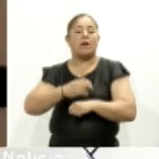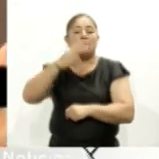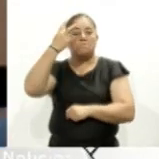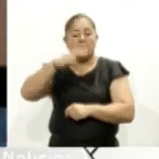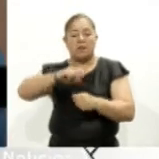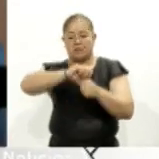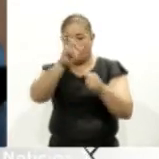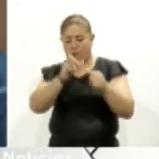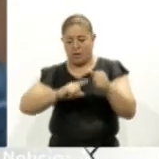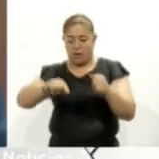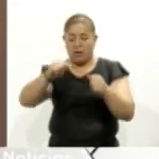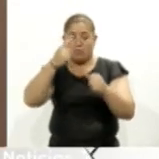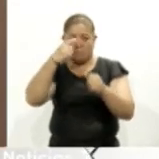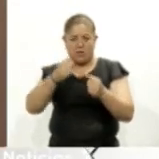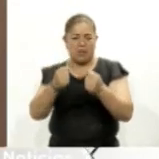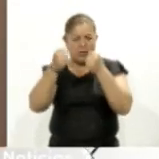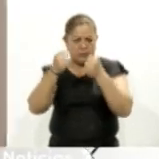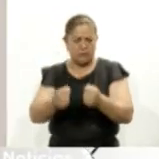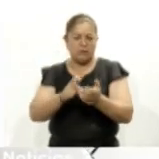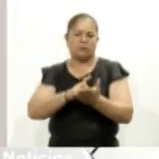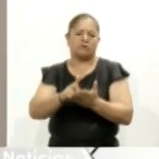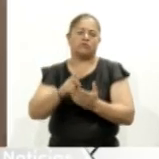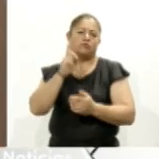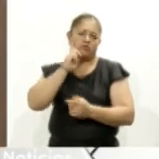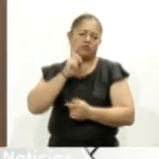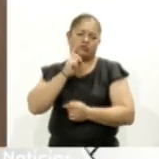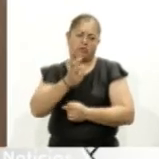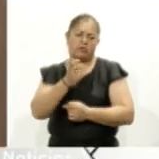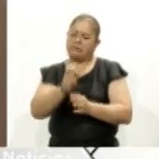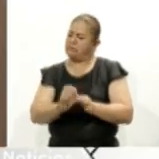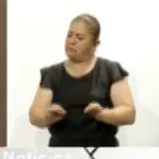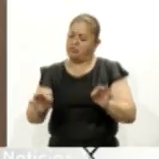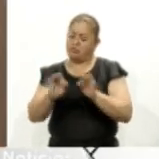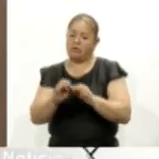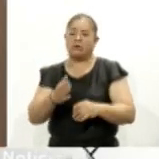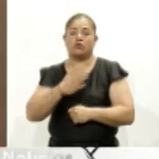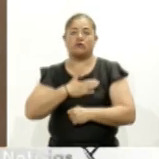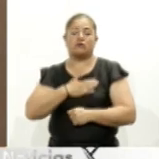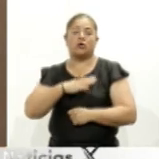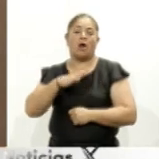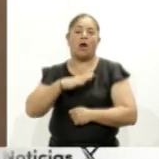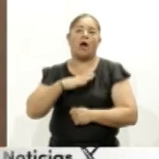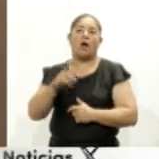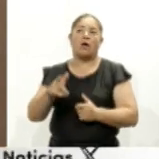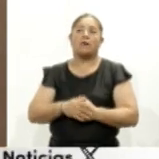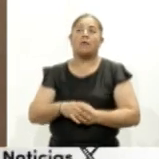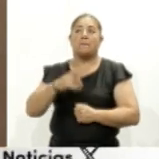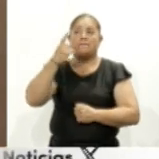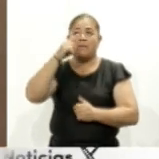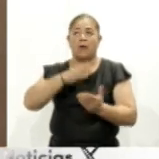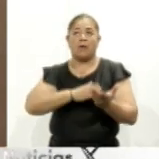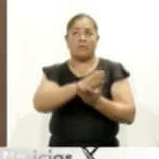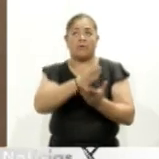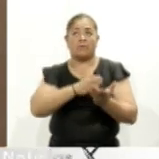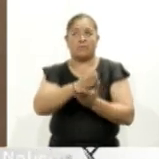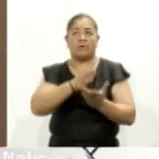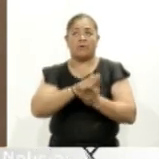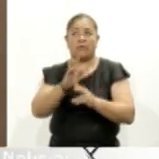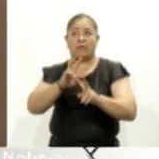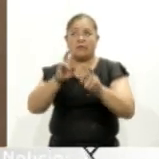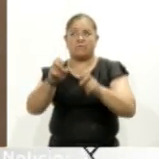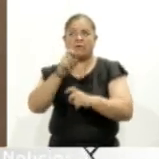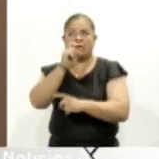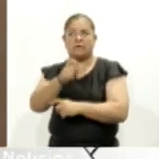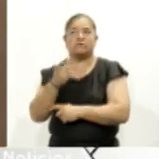para garantizar los derechos de las mujeres. Hemos tenido todos los, para entrar al tema de las acciones concretas, que son las